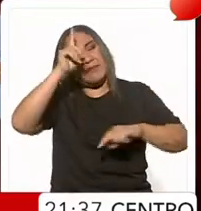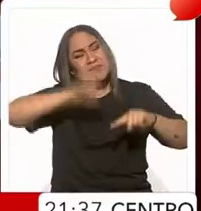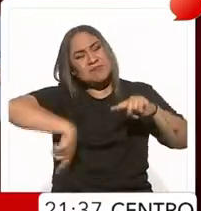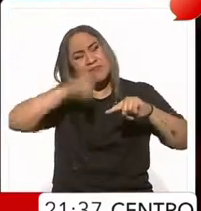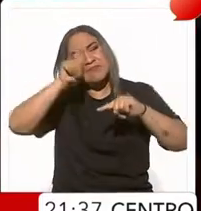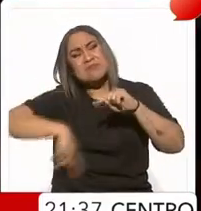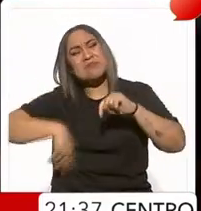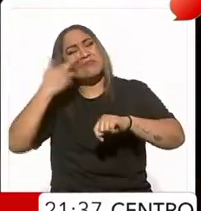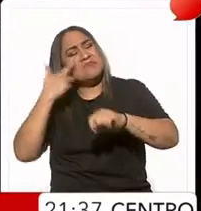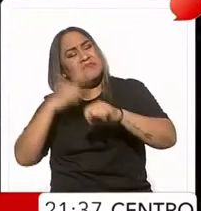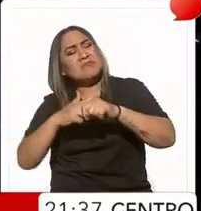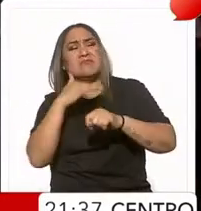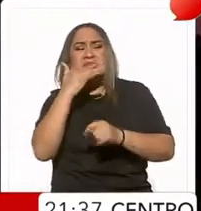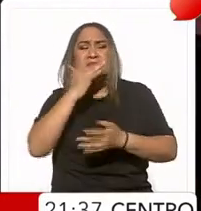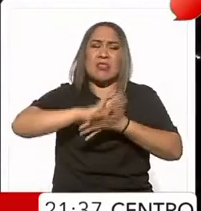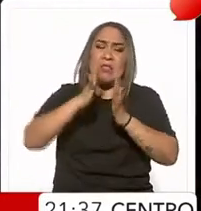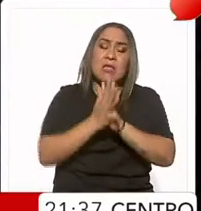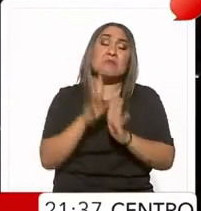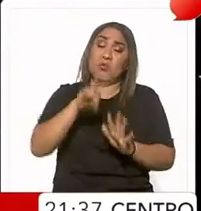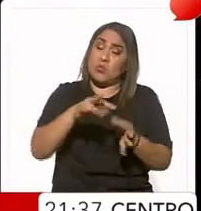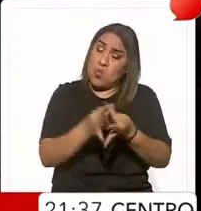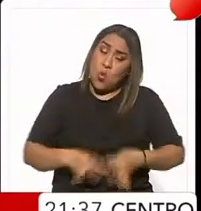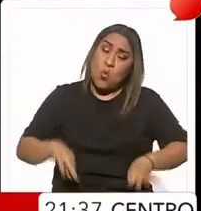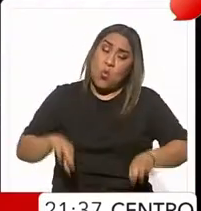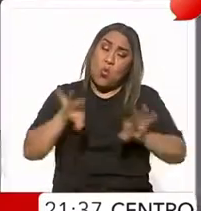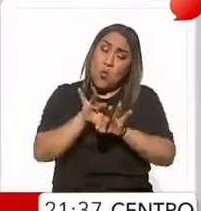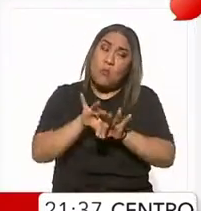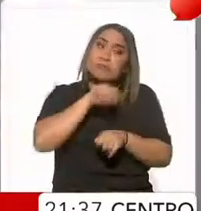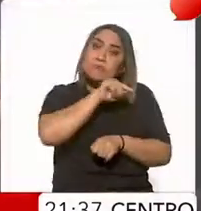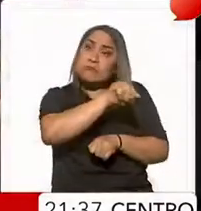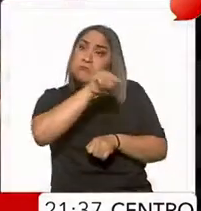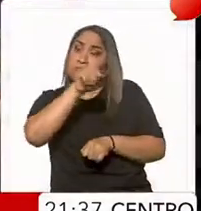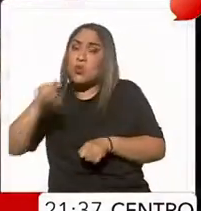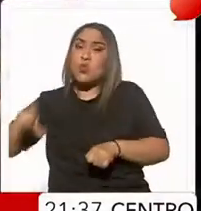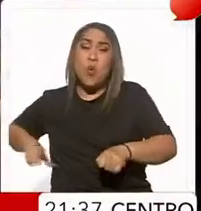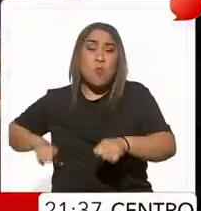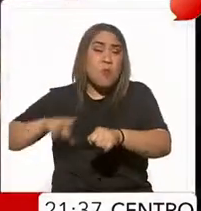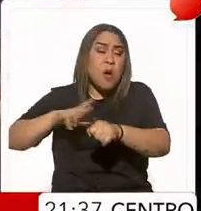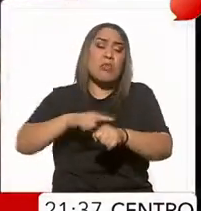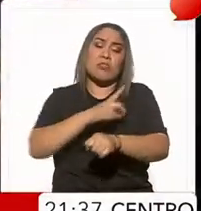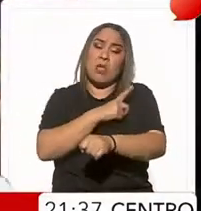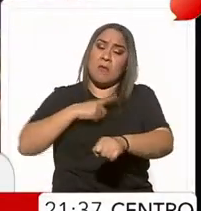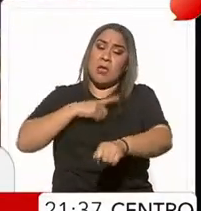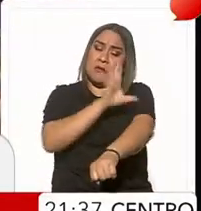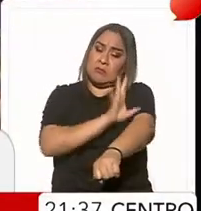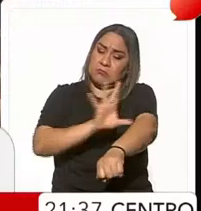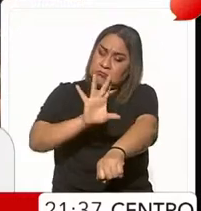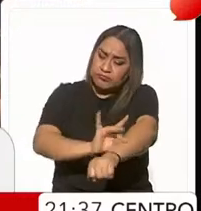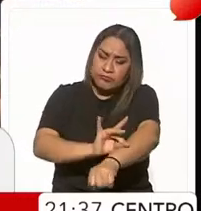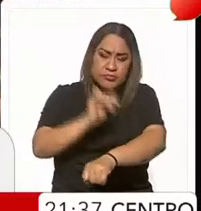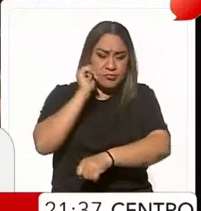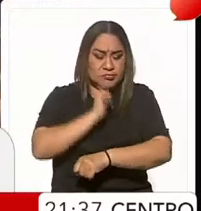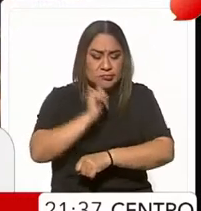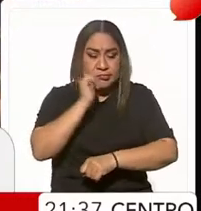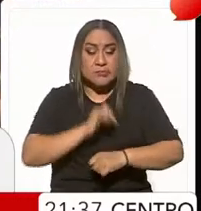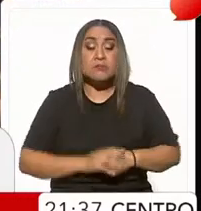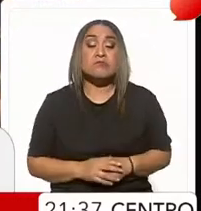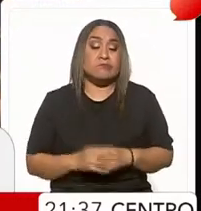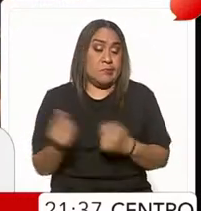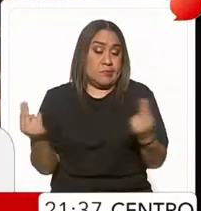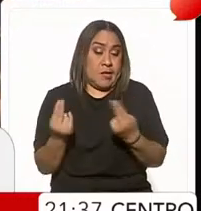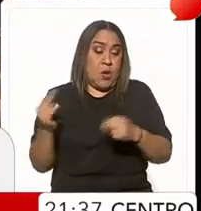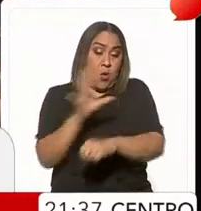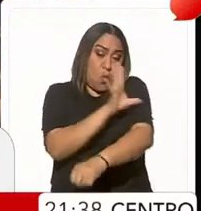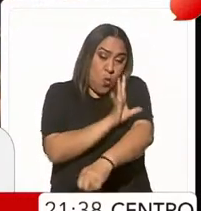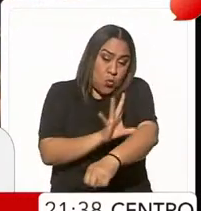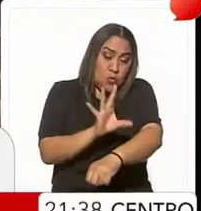el país es indispensable que los gobernantes sean honestos. Estoy probada honestidad. En efecto, a lo